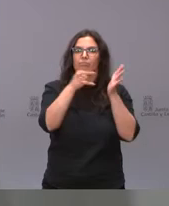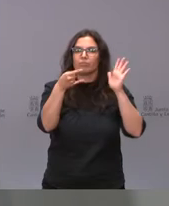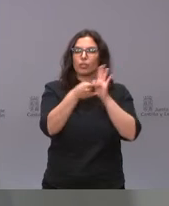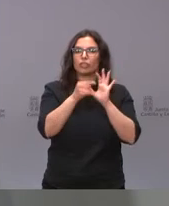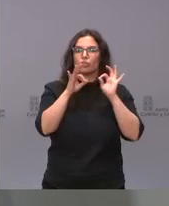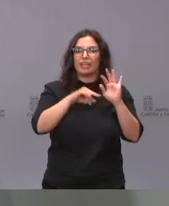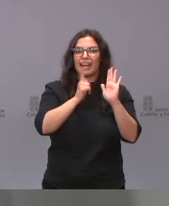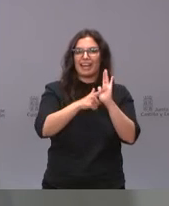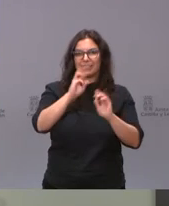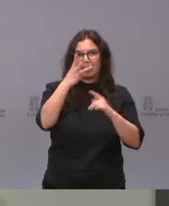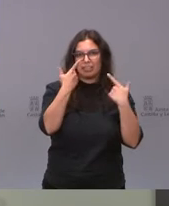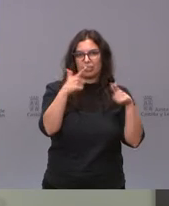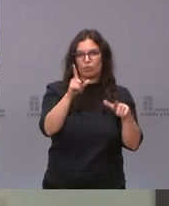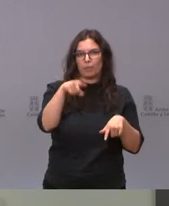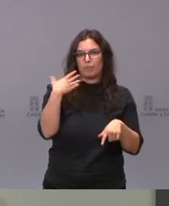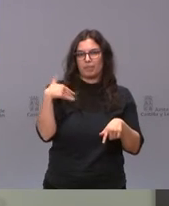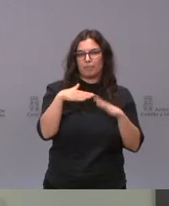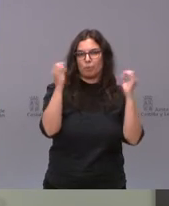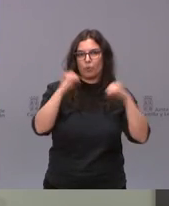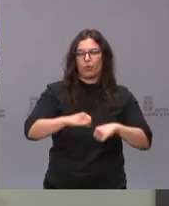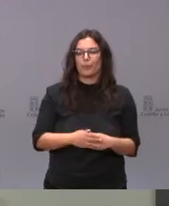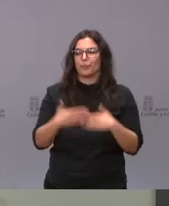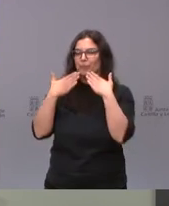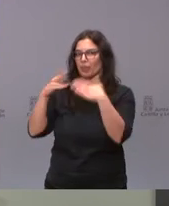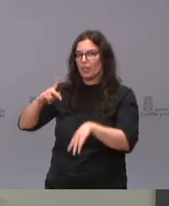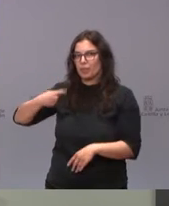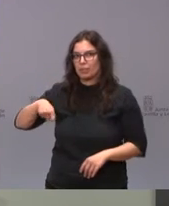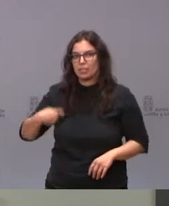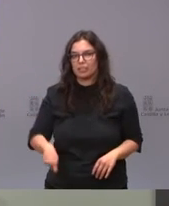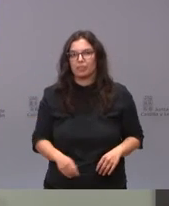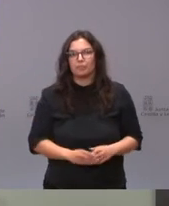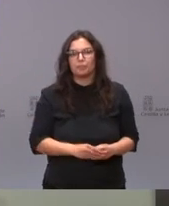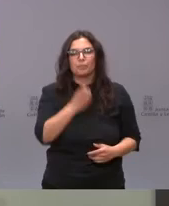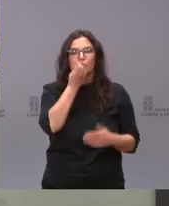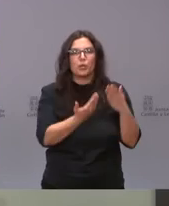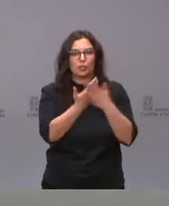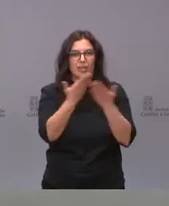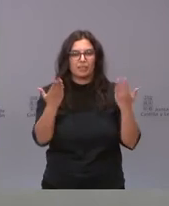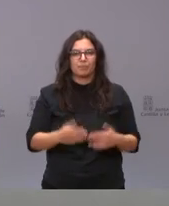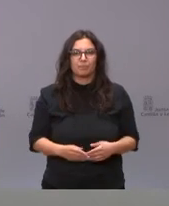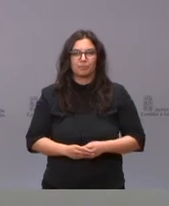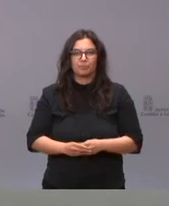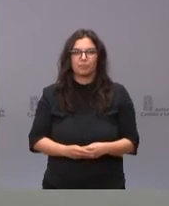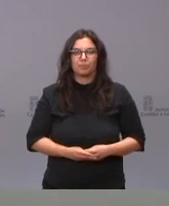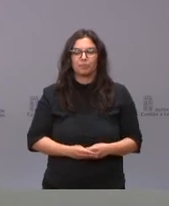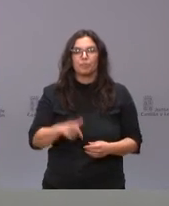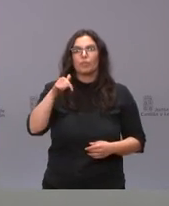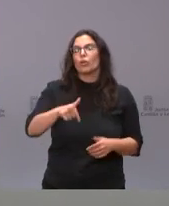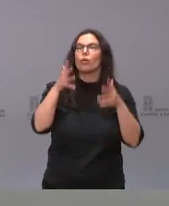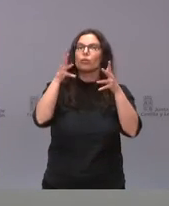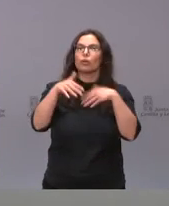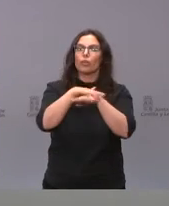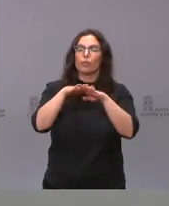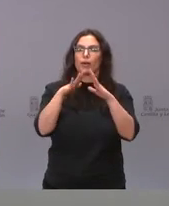también se ha aprobado hoy. Muchas gracias, vicepresidente. Buenos días. Hemos aprobado hoy en Consejo de